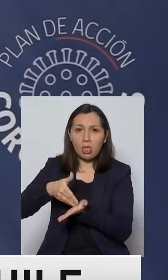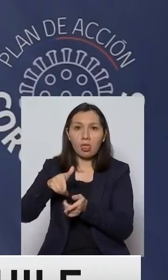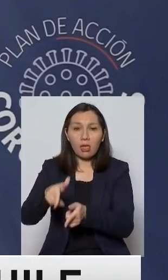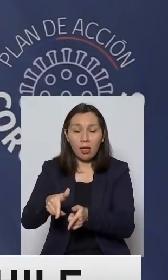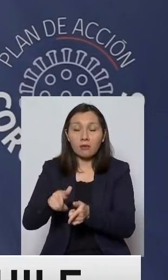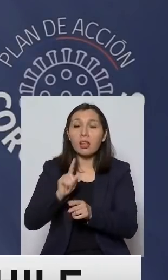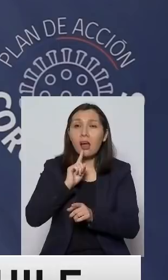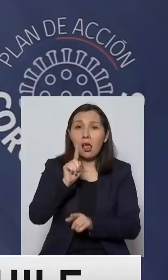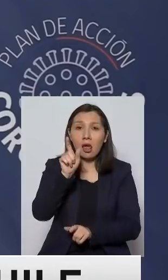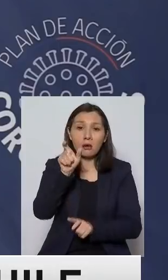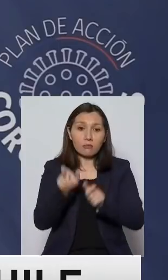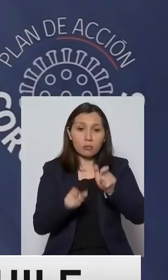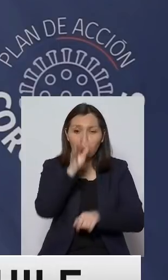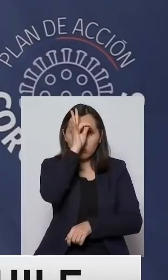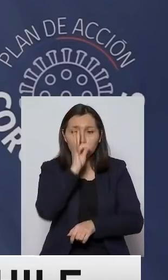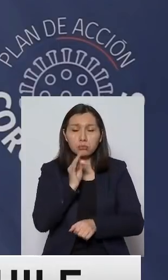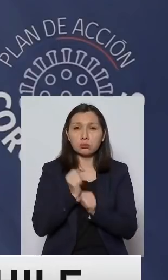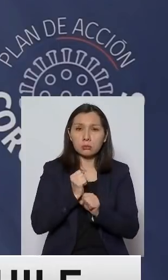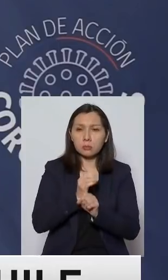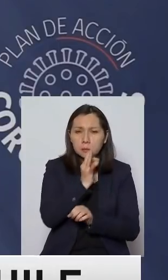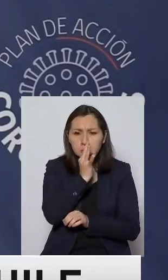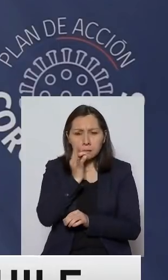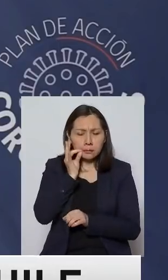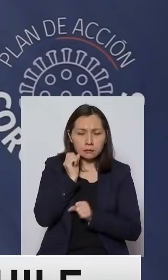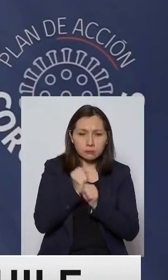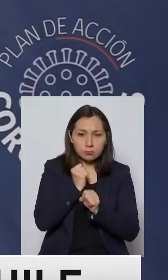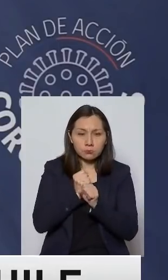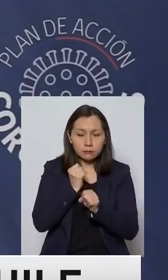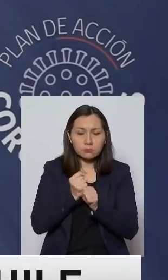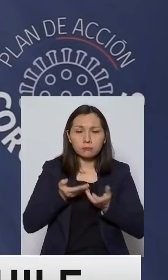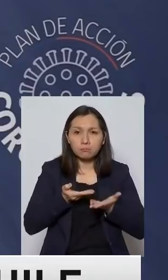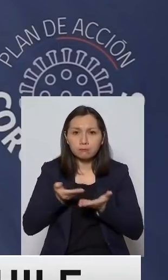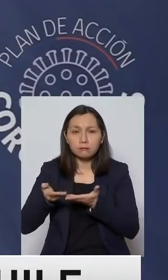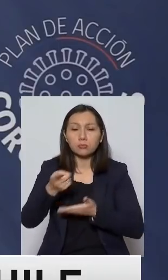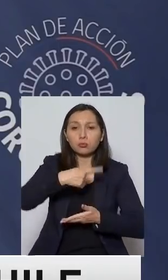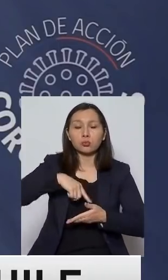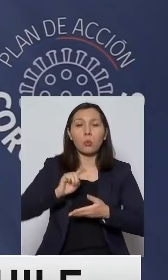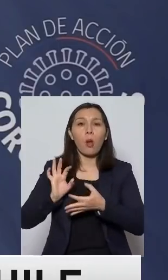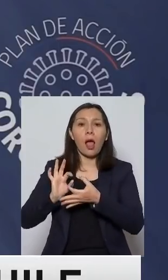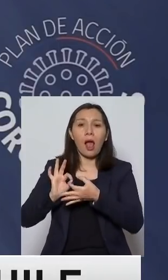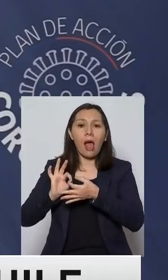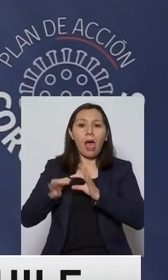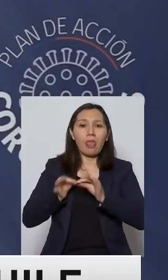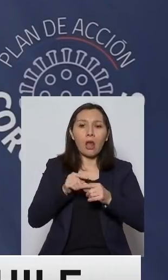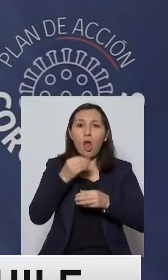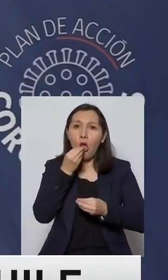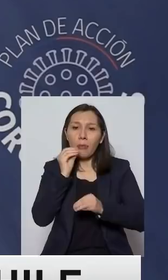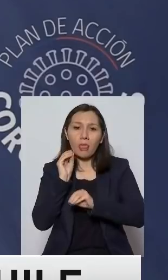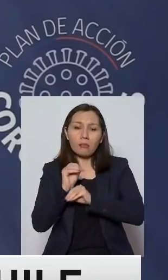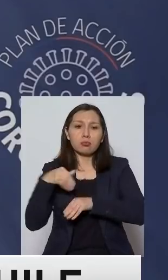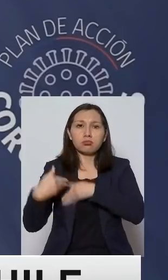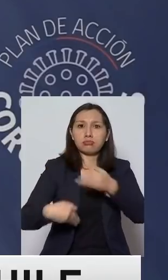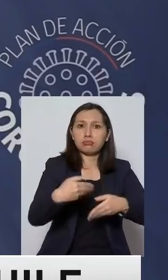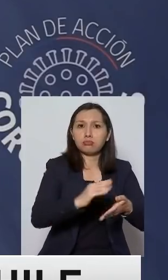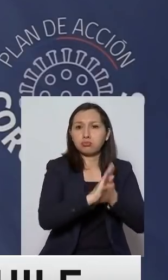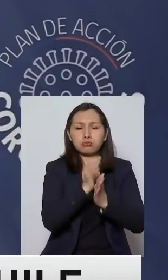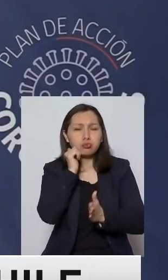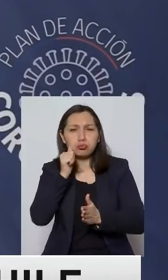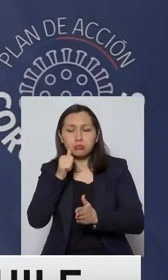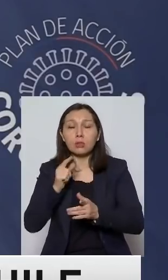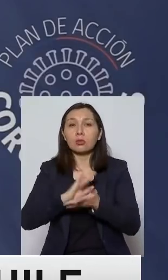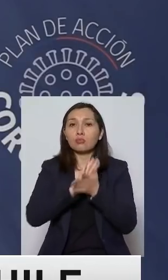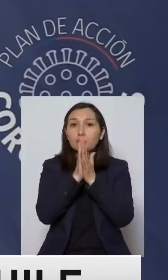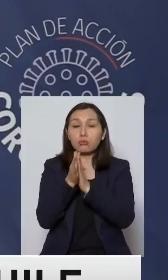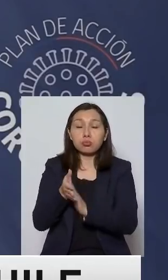a aquellos trabajadores silenciosos que hacen que tengamos nuestra cadena de abastecimiento todos los días. Son todos